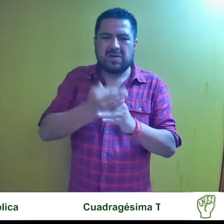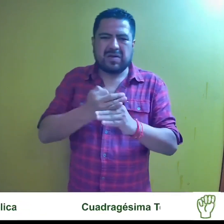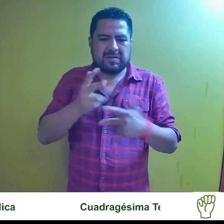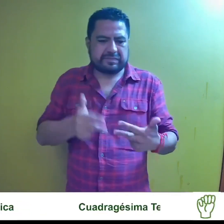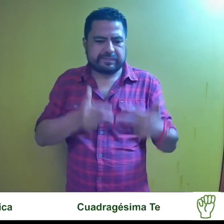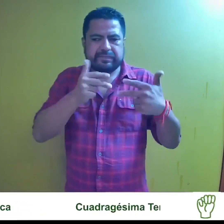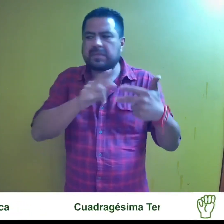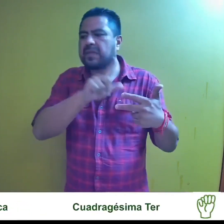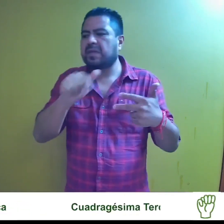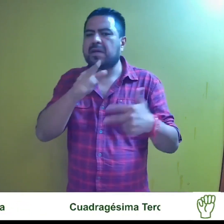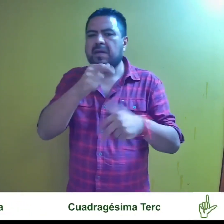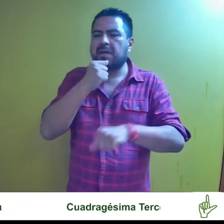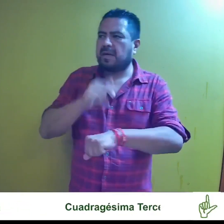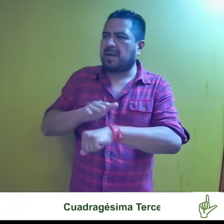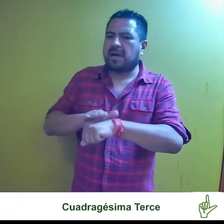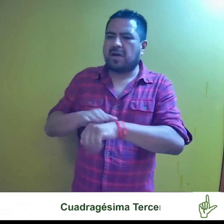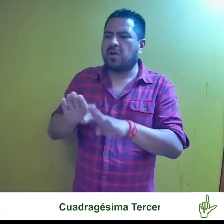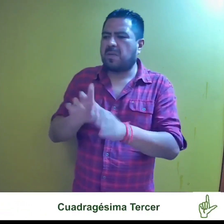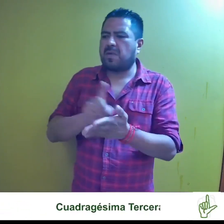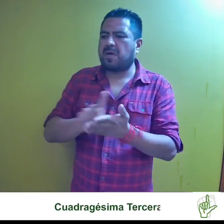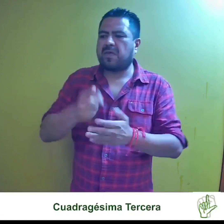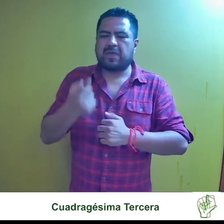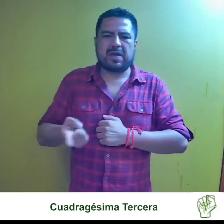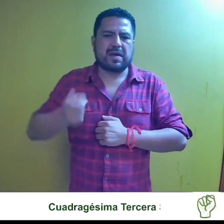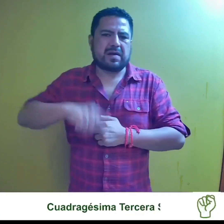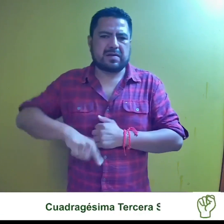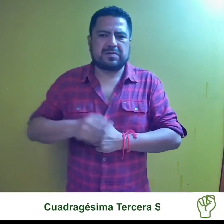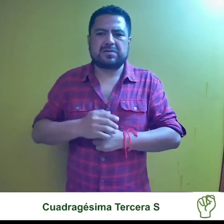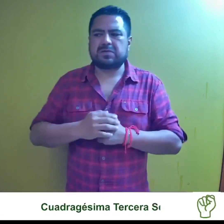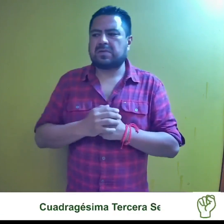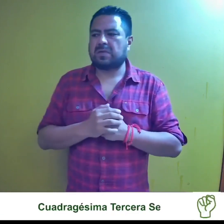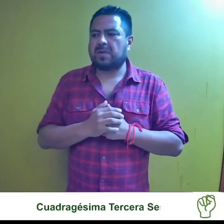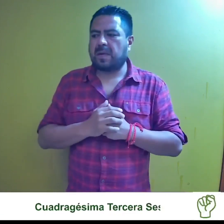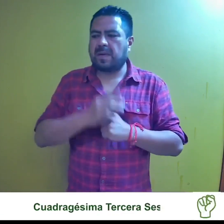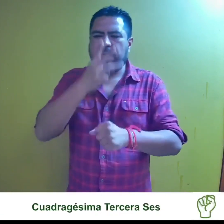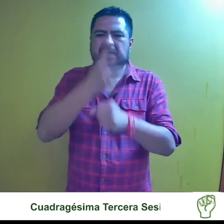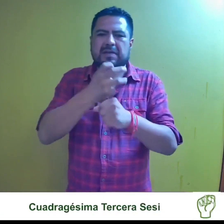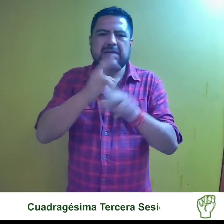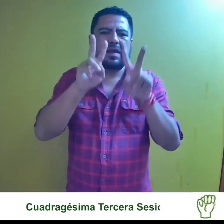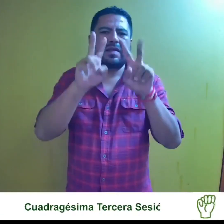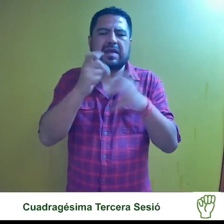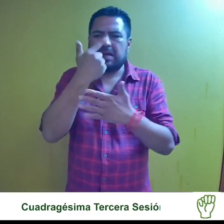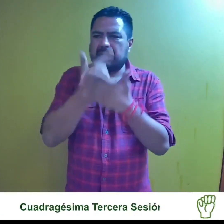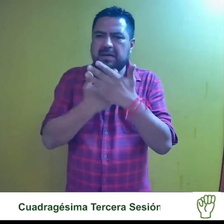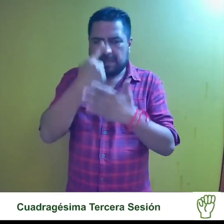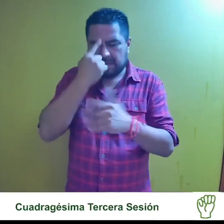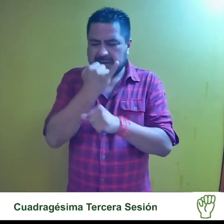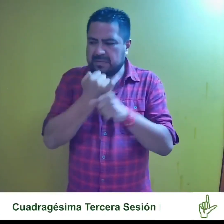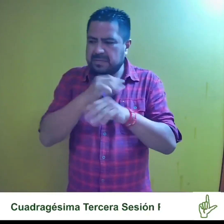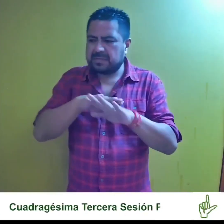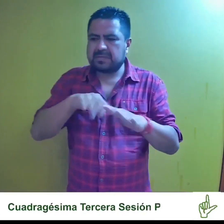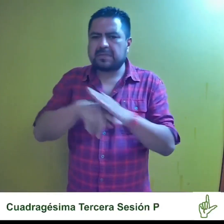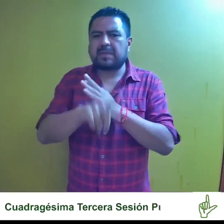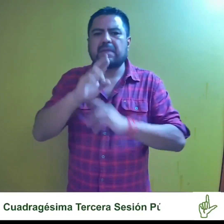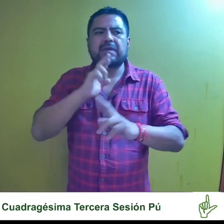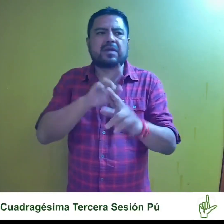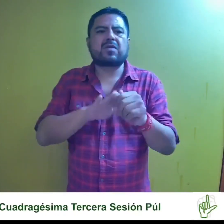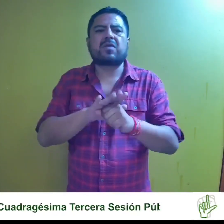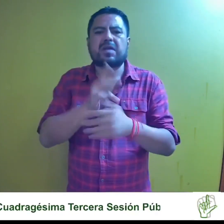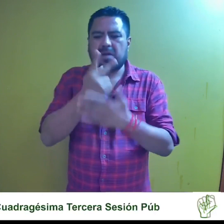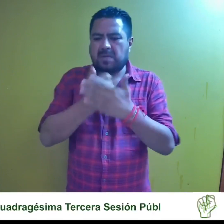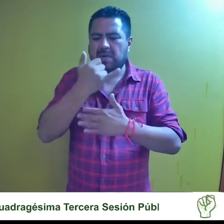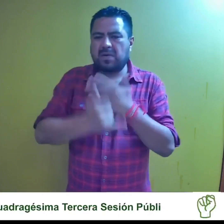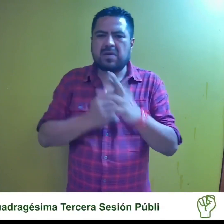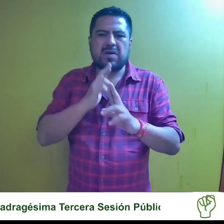sesión y, en consecuencia, notificarlo como el derecho corresponde. El tercer asunto listado para analizar y resolver se trata de un